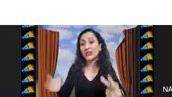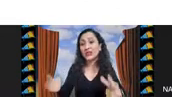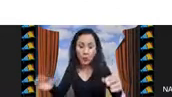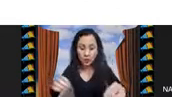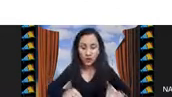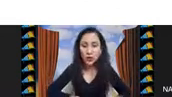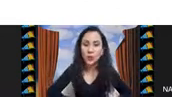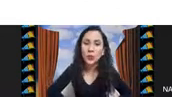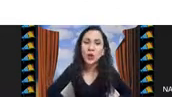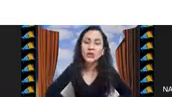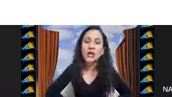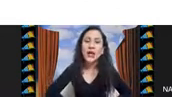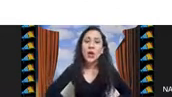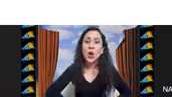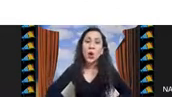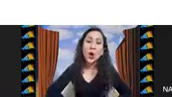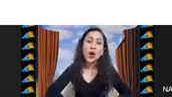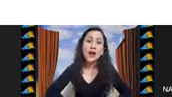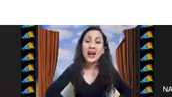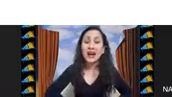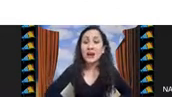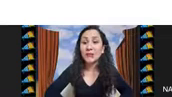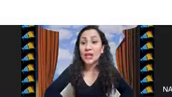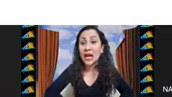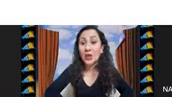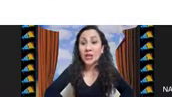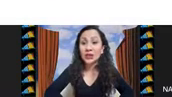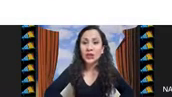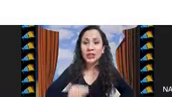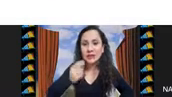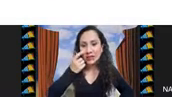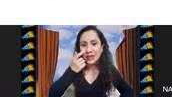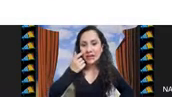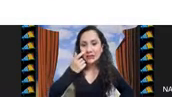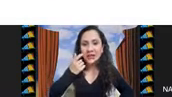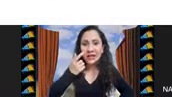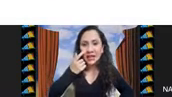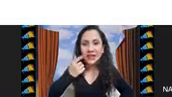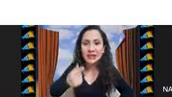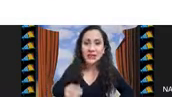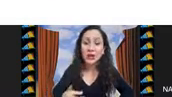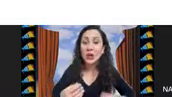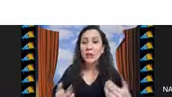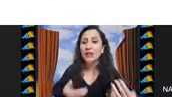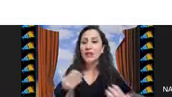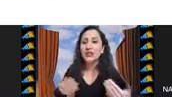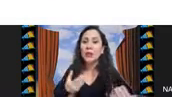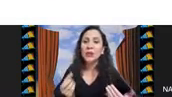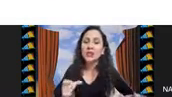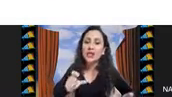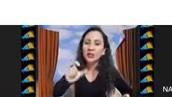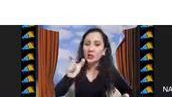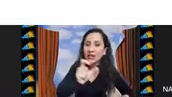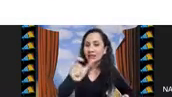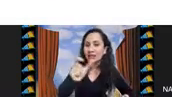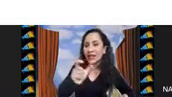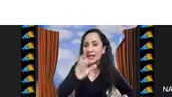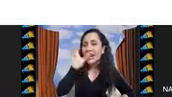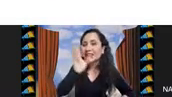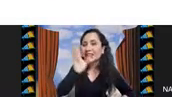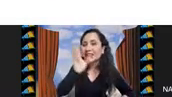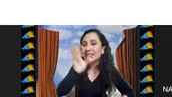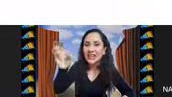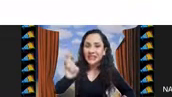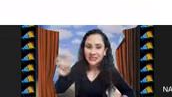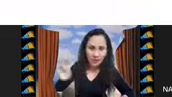o maximizar el número de grupos o hay ocasiones en las que lo que me interesa optimizar son las